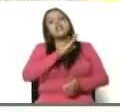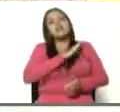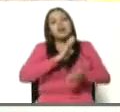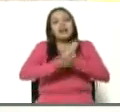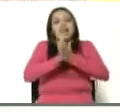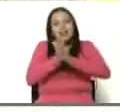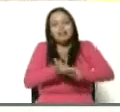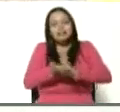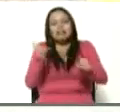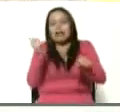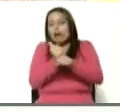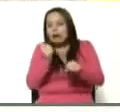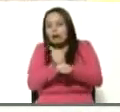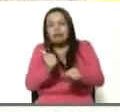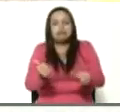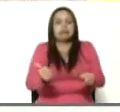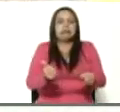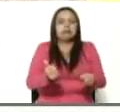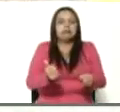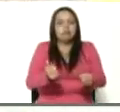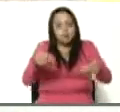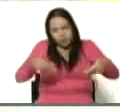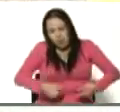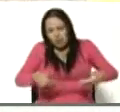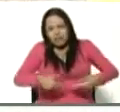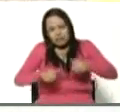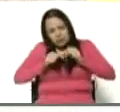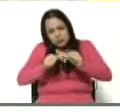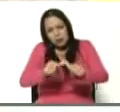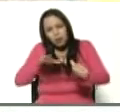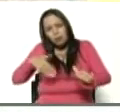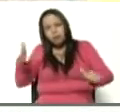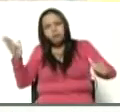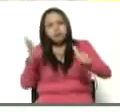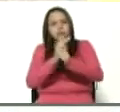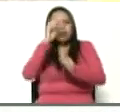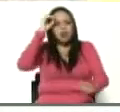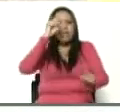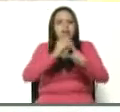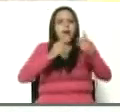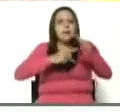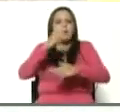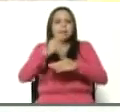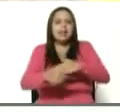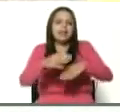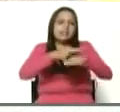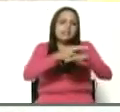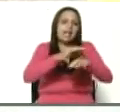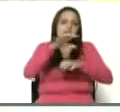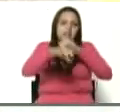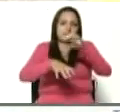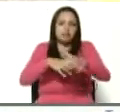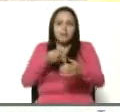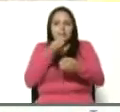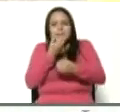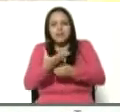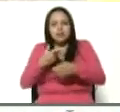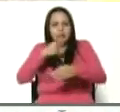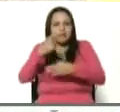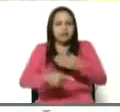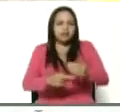el lomo logrando esa meta. El plan de proteína animal, hermoso.